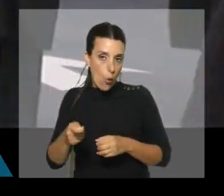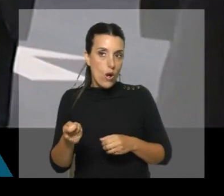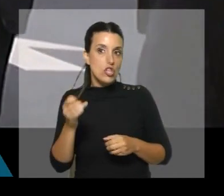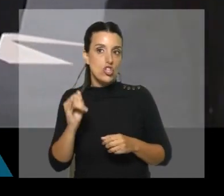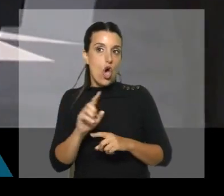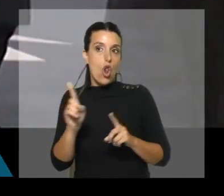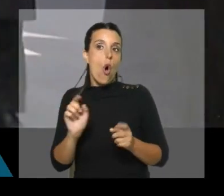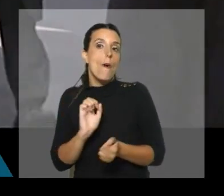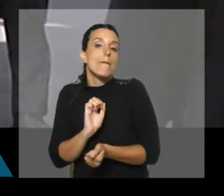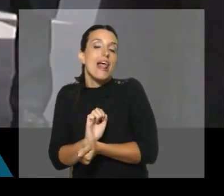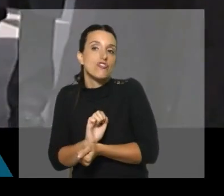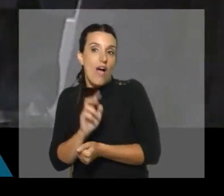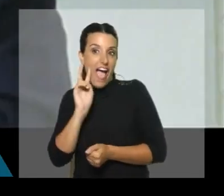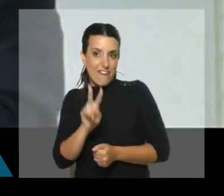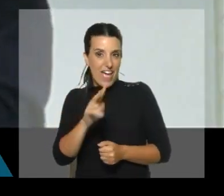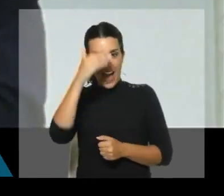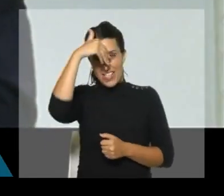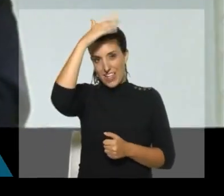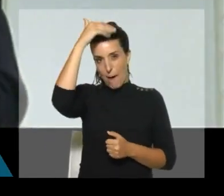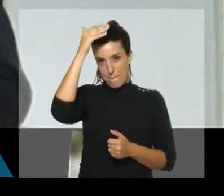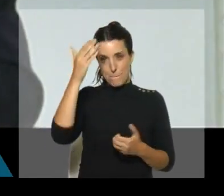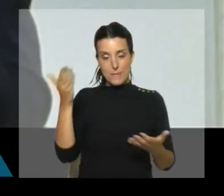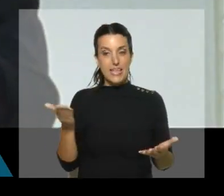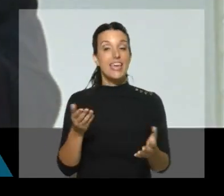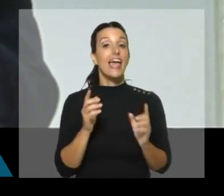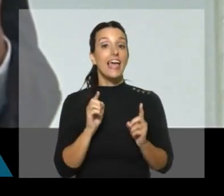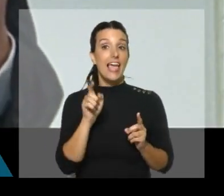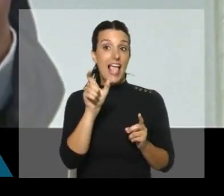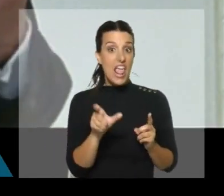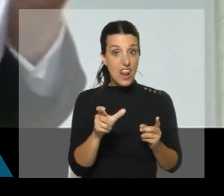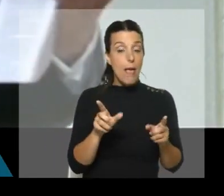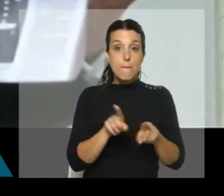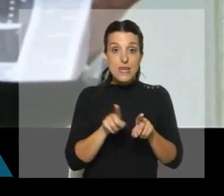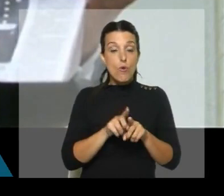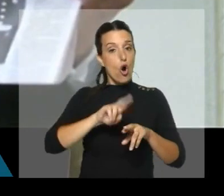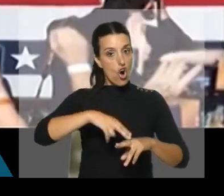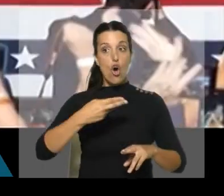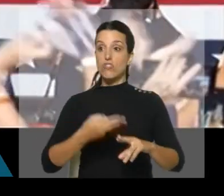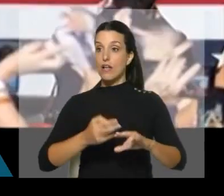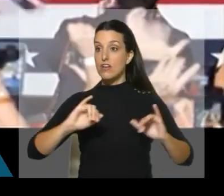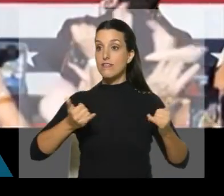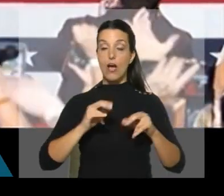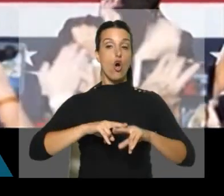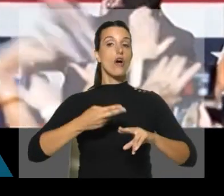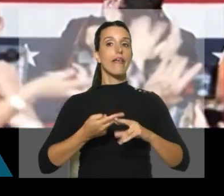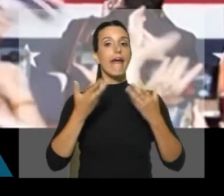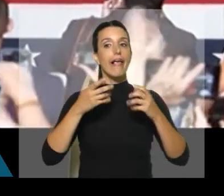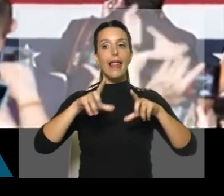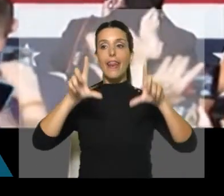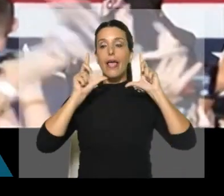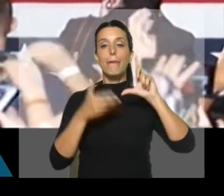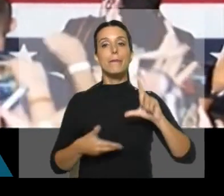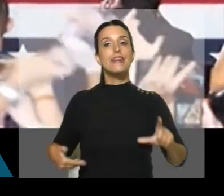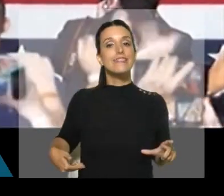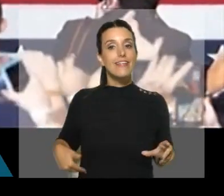quien vemos ahora en pantalla, a Donald Trump, que se postula nuevamente, ya lo hizo, para las elecciones,